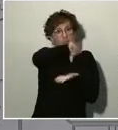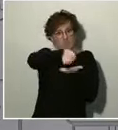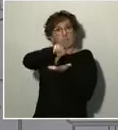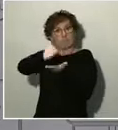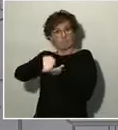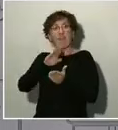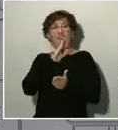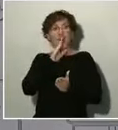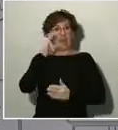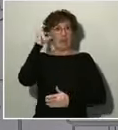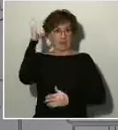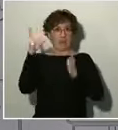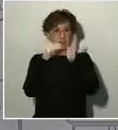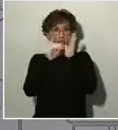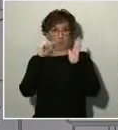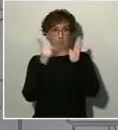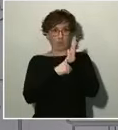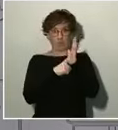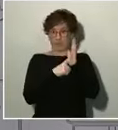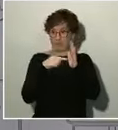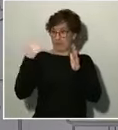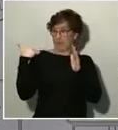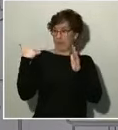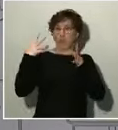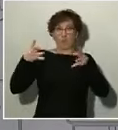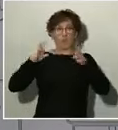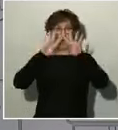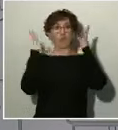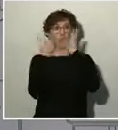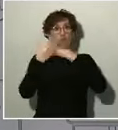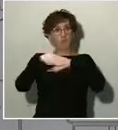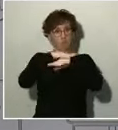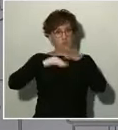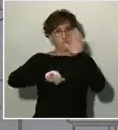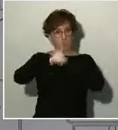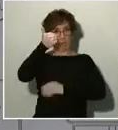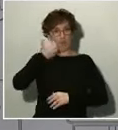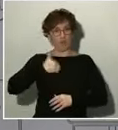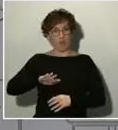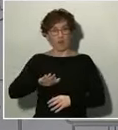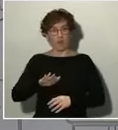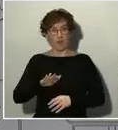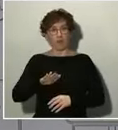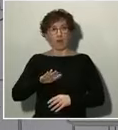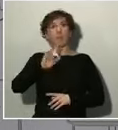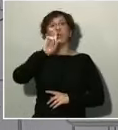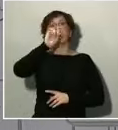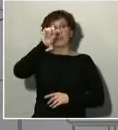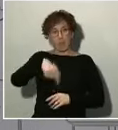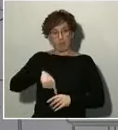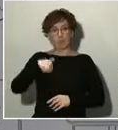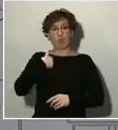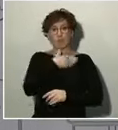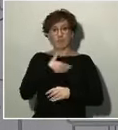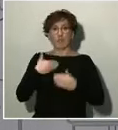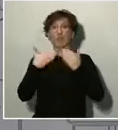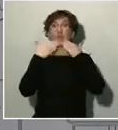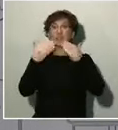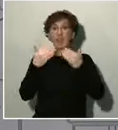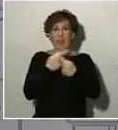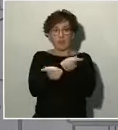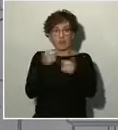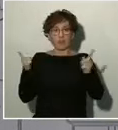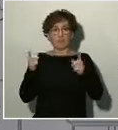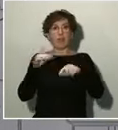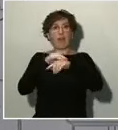aprobado el Consejo de Ministros celebrado en el día de hoy. Y también quiero dar las gracias, como decía antes, a los agentes sociales, a la patronal, a